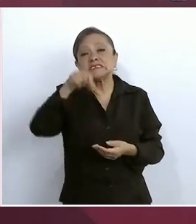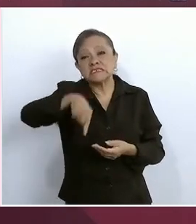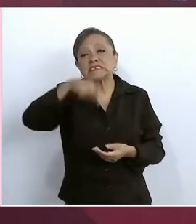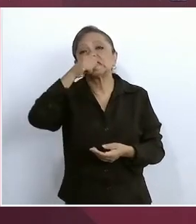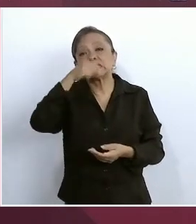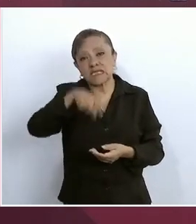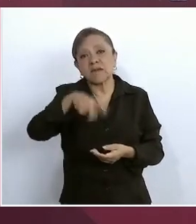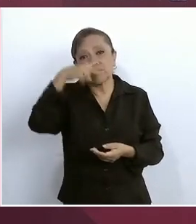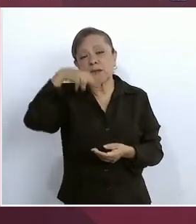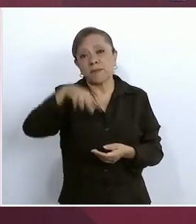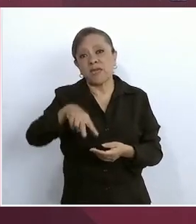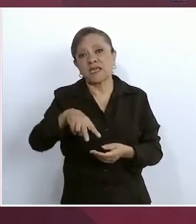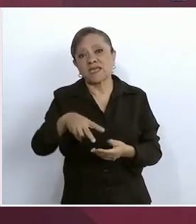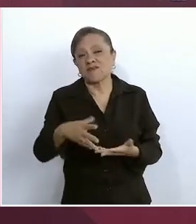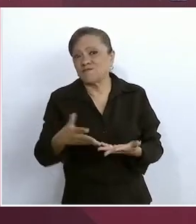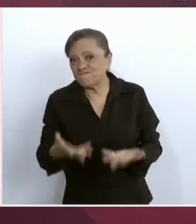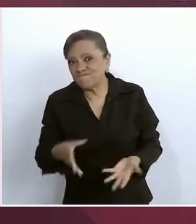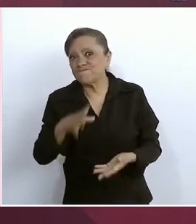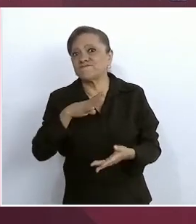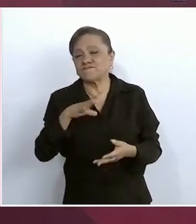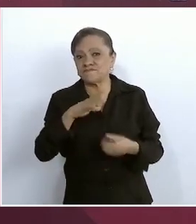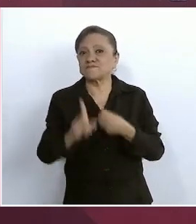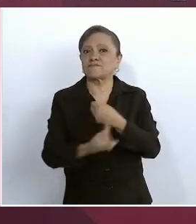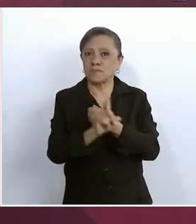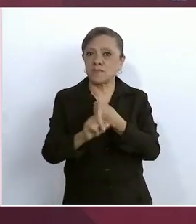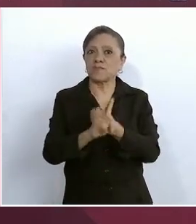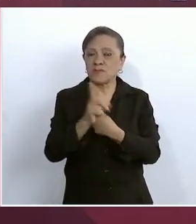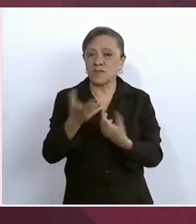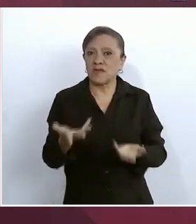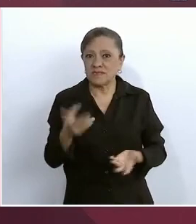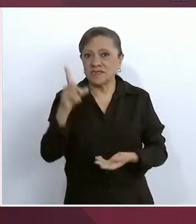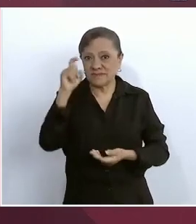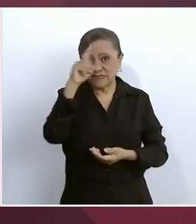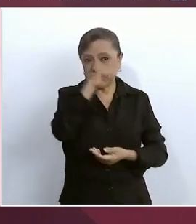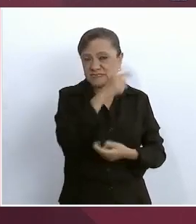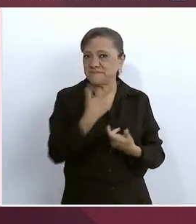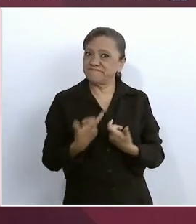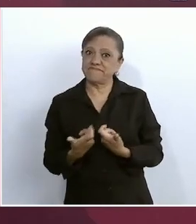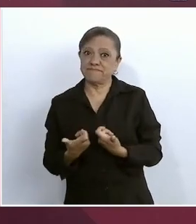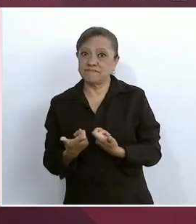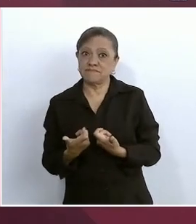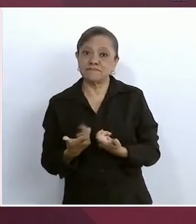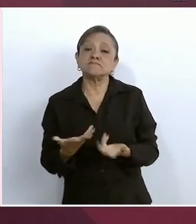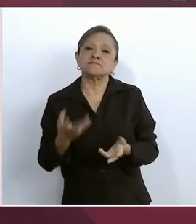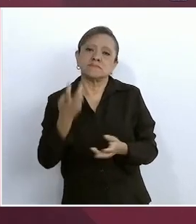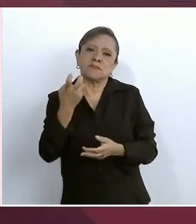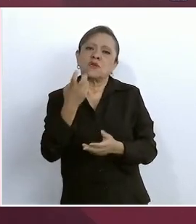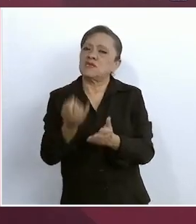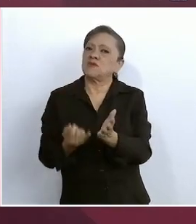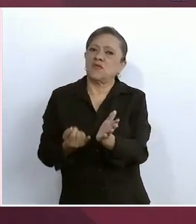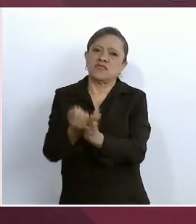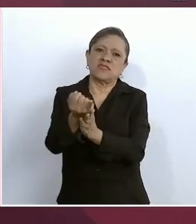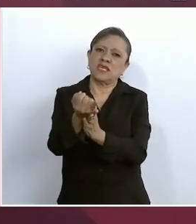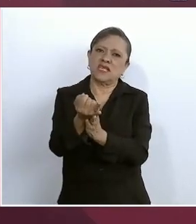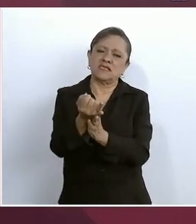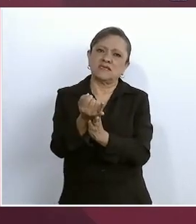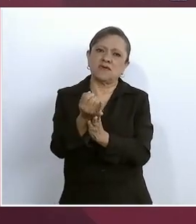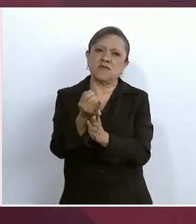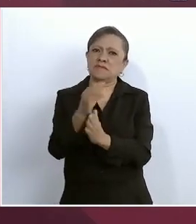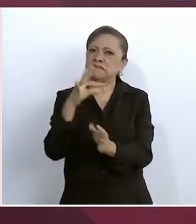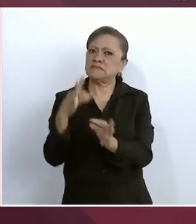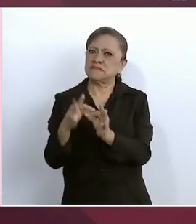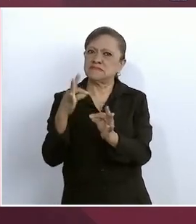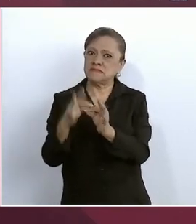esta crisis, también tomamos la decisión oportuna